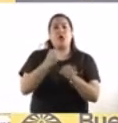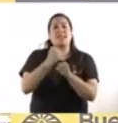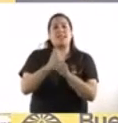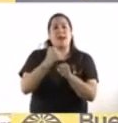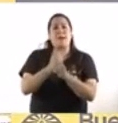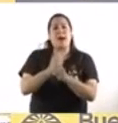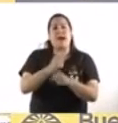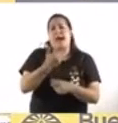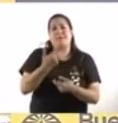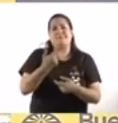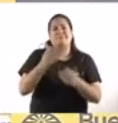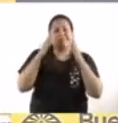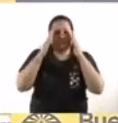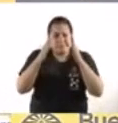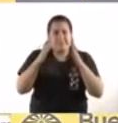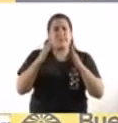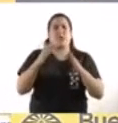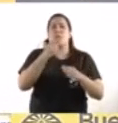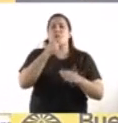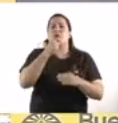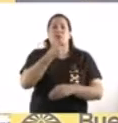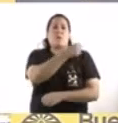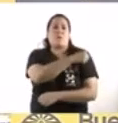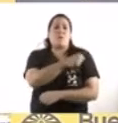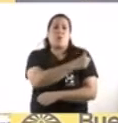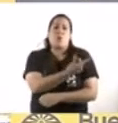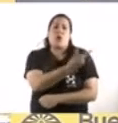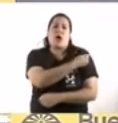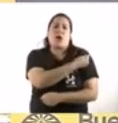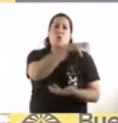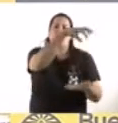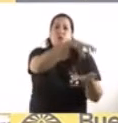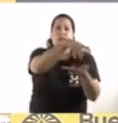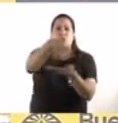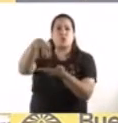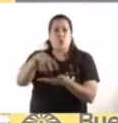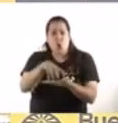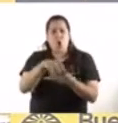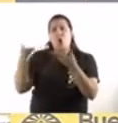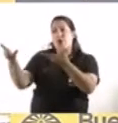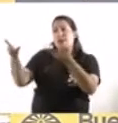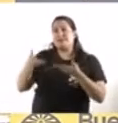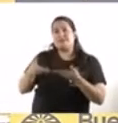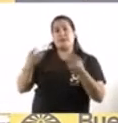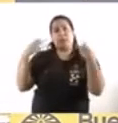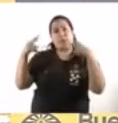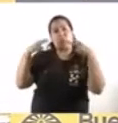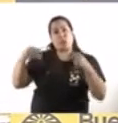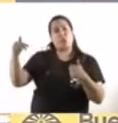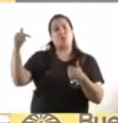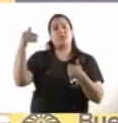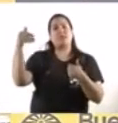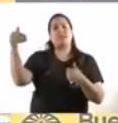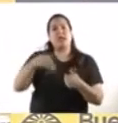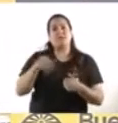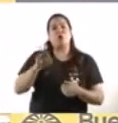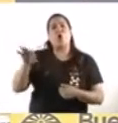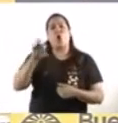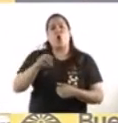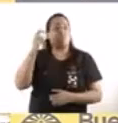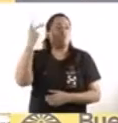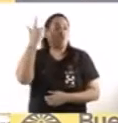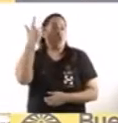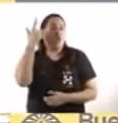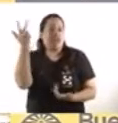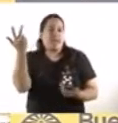los vacunatorios, recibiendo turistas, atendiendo en los hoteles a los que están aislados, con el plan detectar. Casos específicos, por ejemplo,